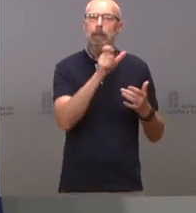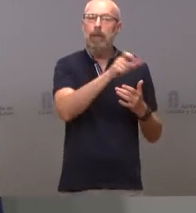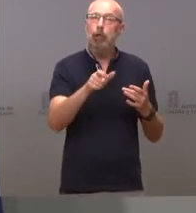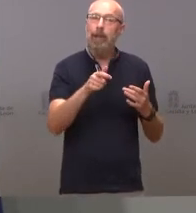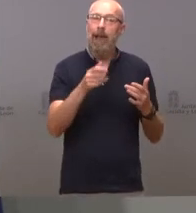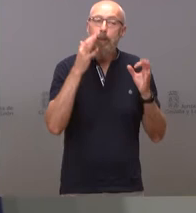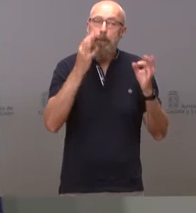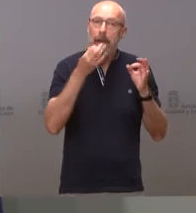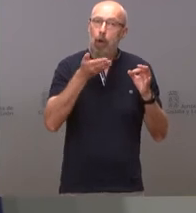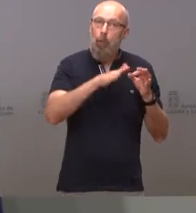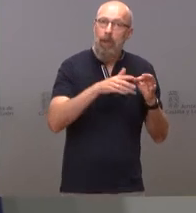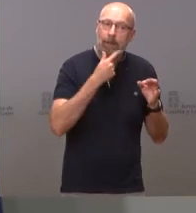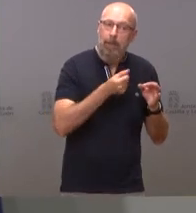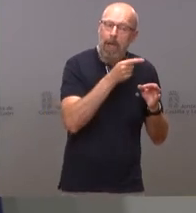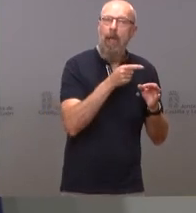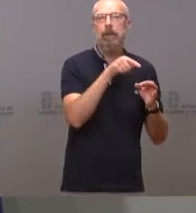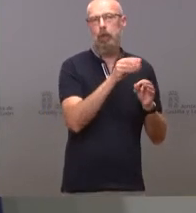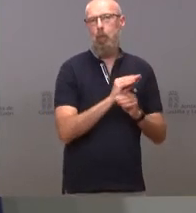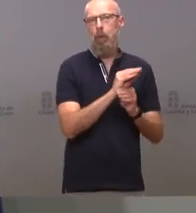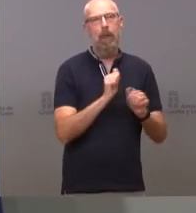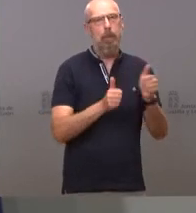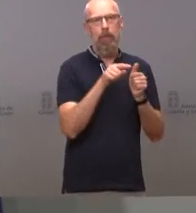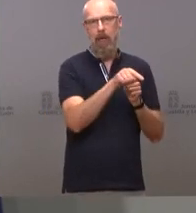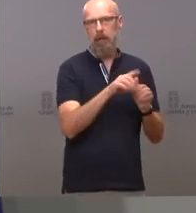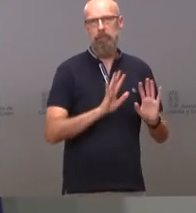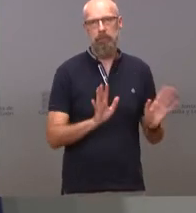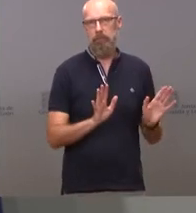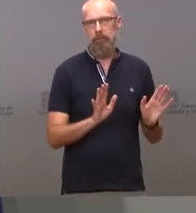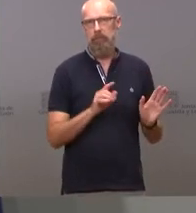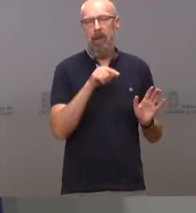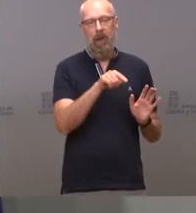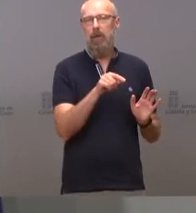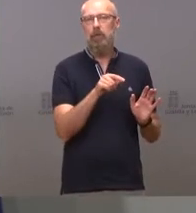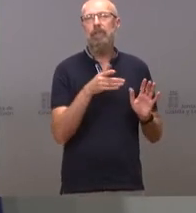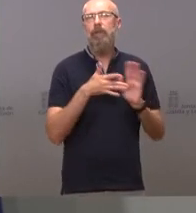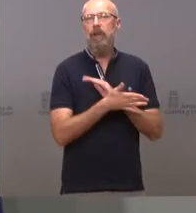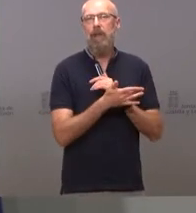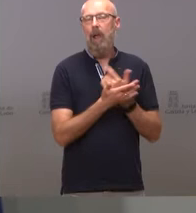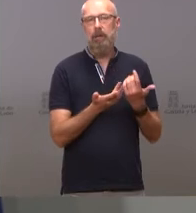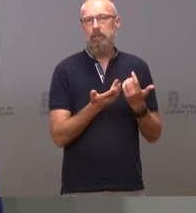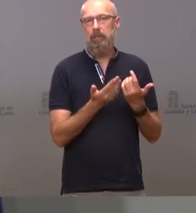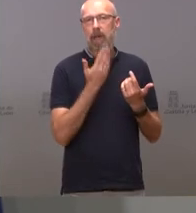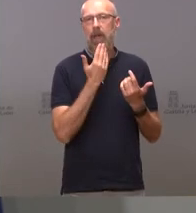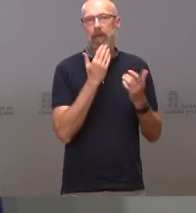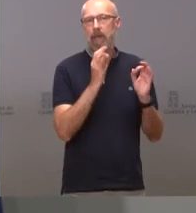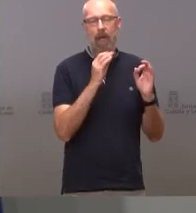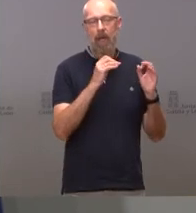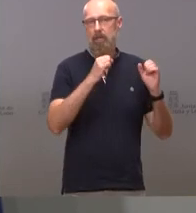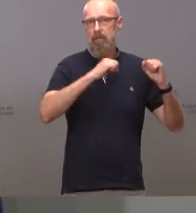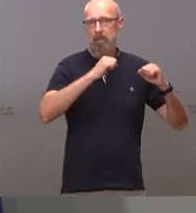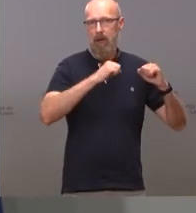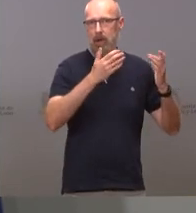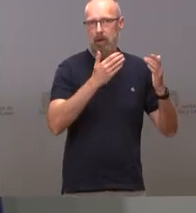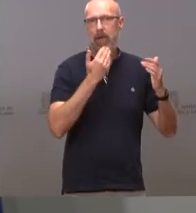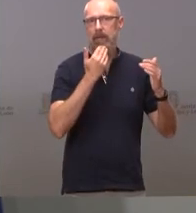mortalidad y estadísticamente eso sigue estando donde está que es un el riesgo es proporcional a la